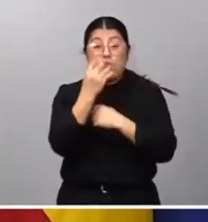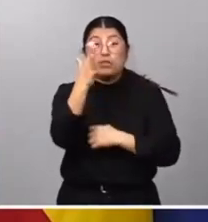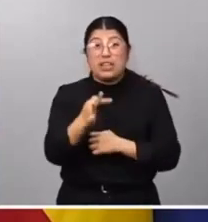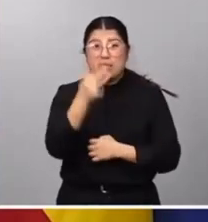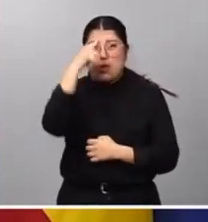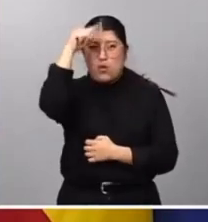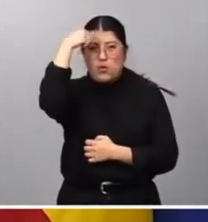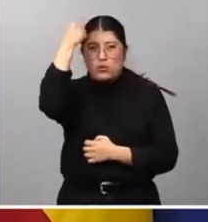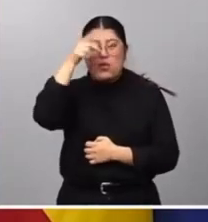de nuestro país. Muchas gracias.